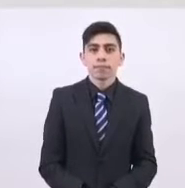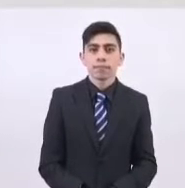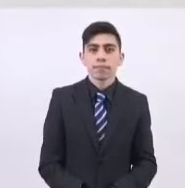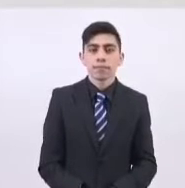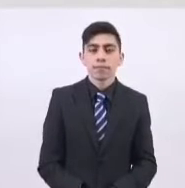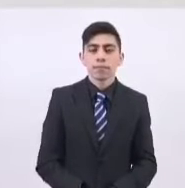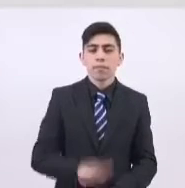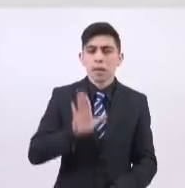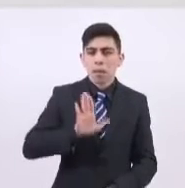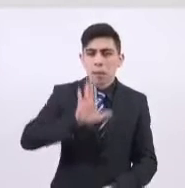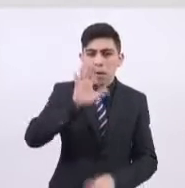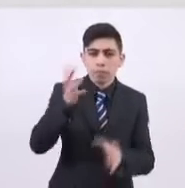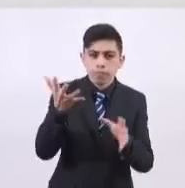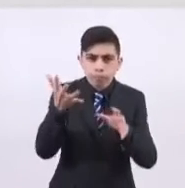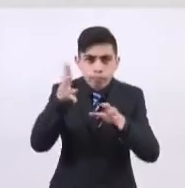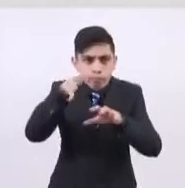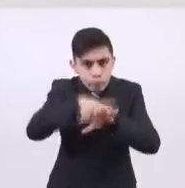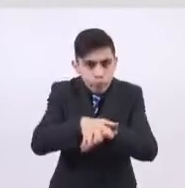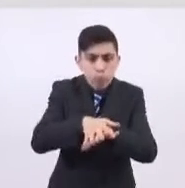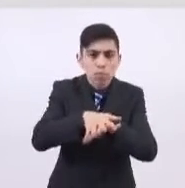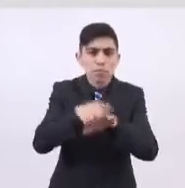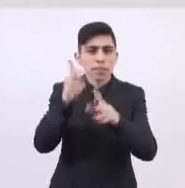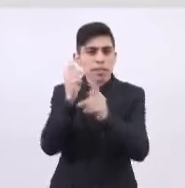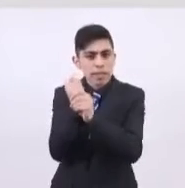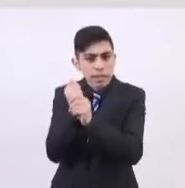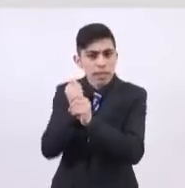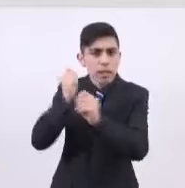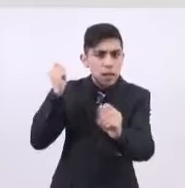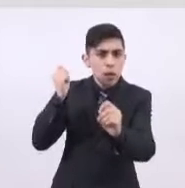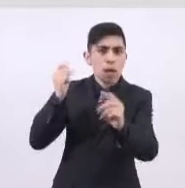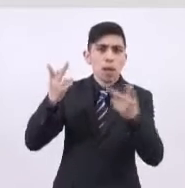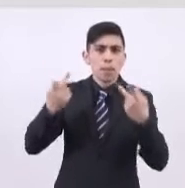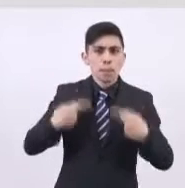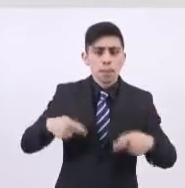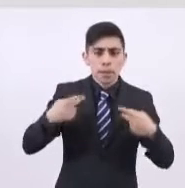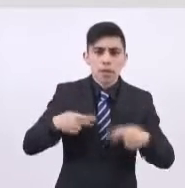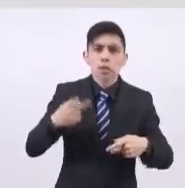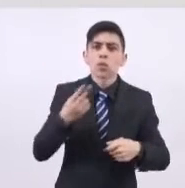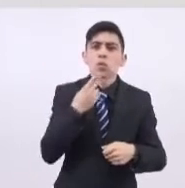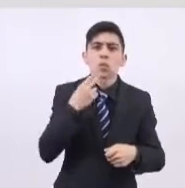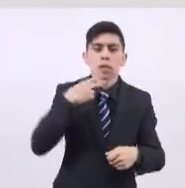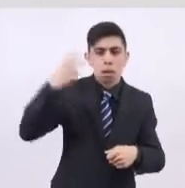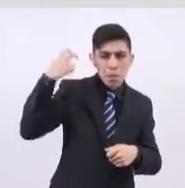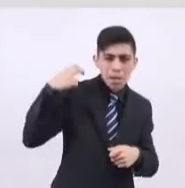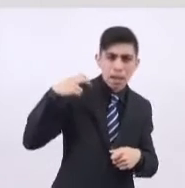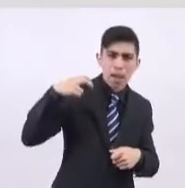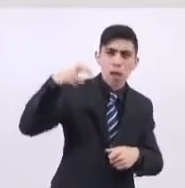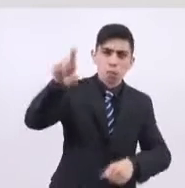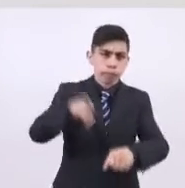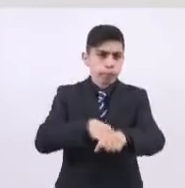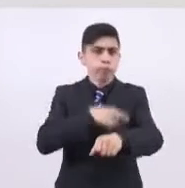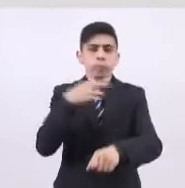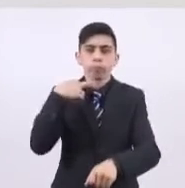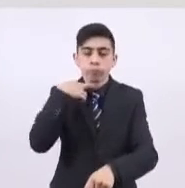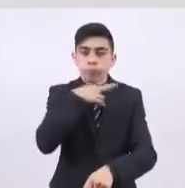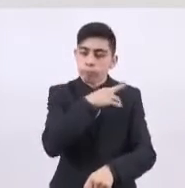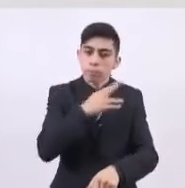movilidad en la ciudad, es el medio de transporte en el que se realizan los viajes más largos y más rápidos.